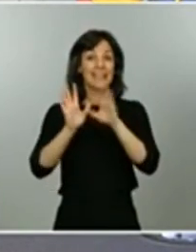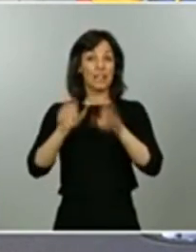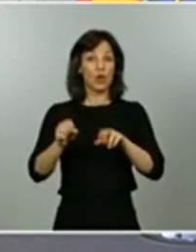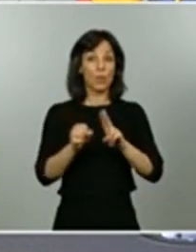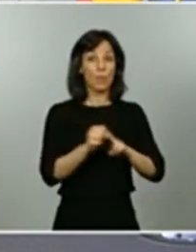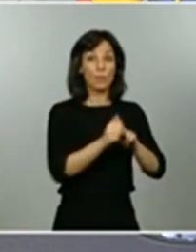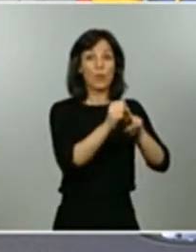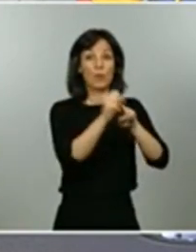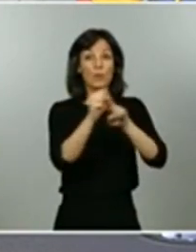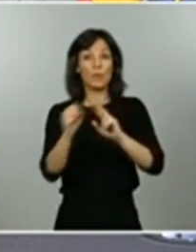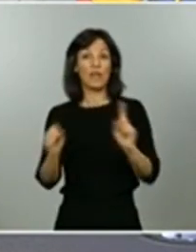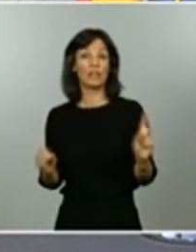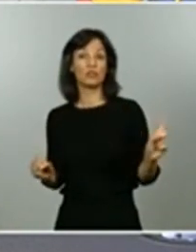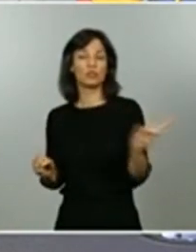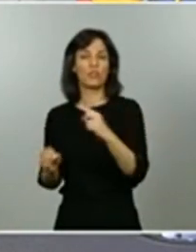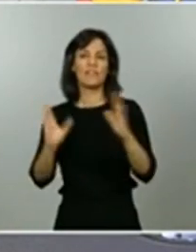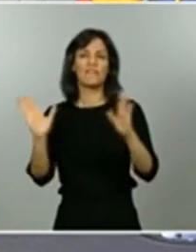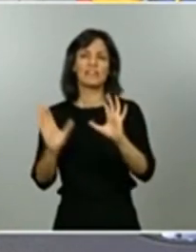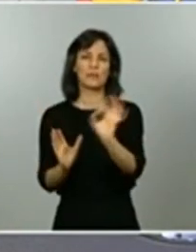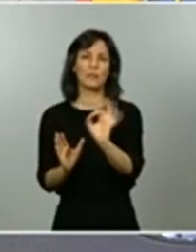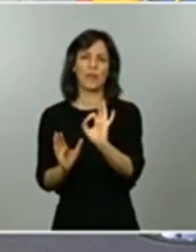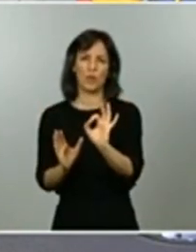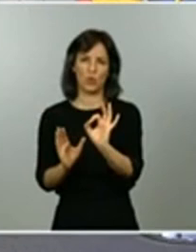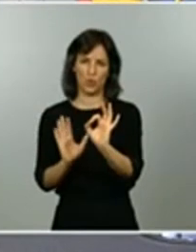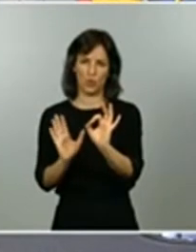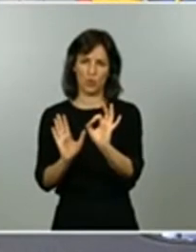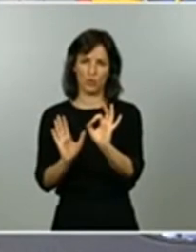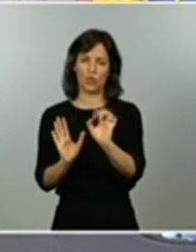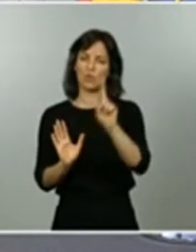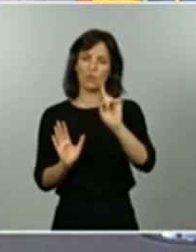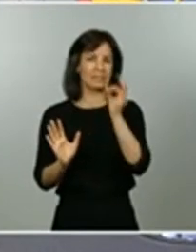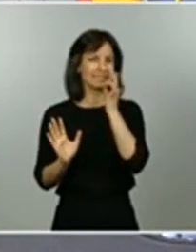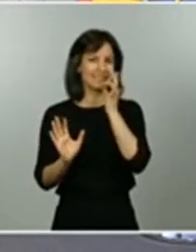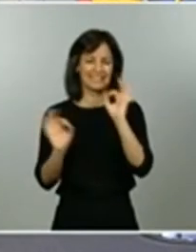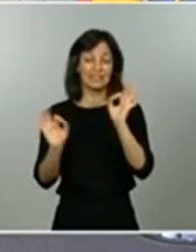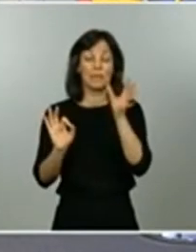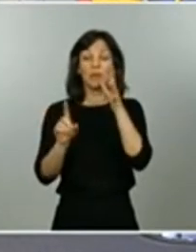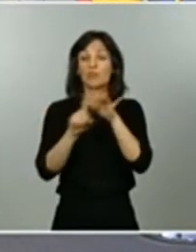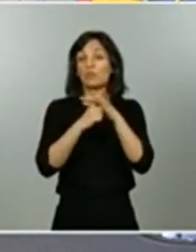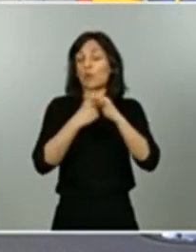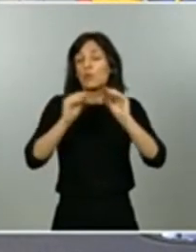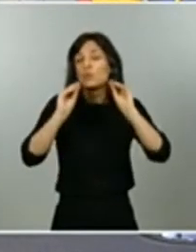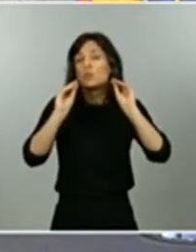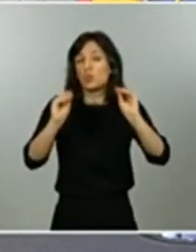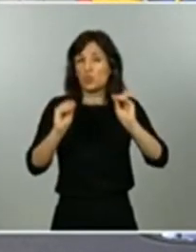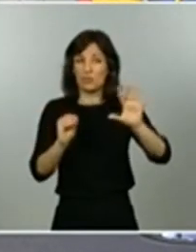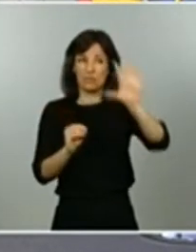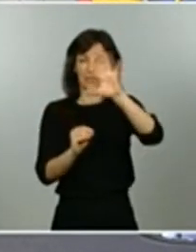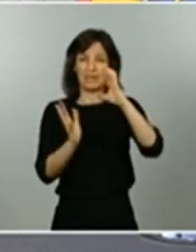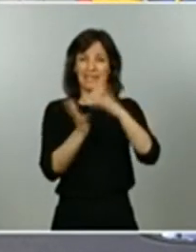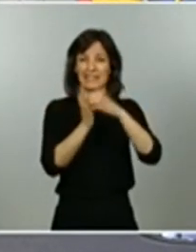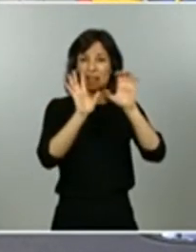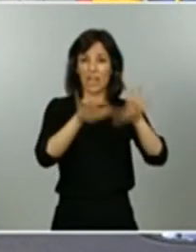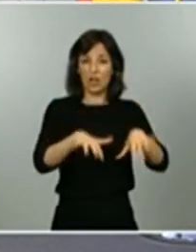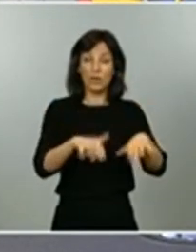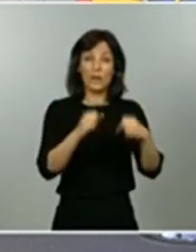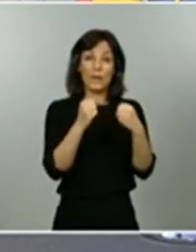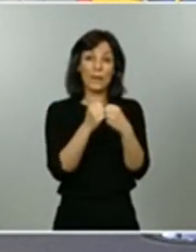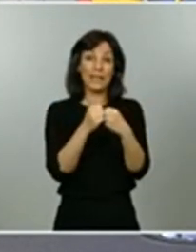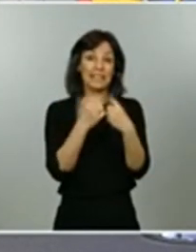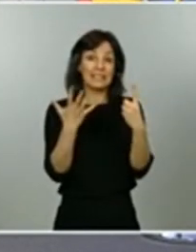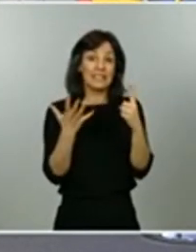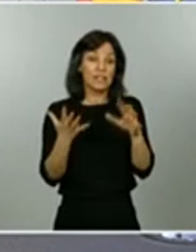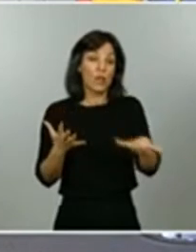la fase 1 sin embargo por sus idiosincrasias particulares 26 zonas básicas de salud